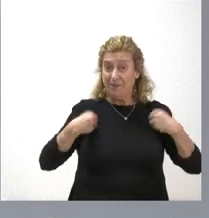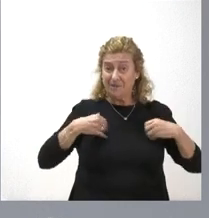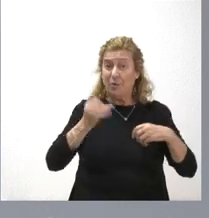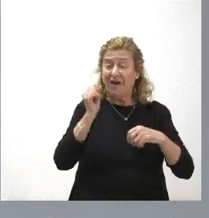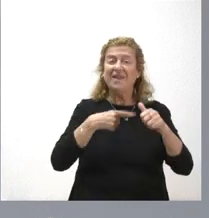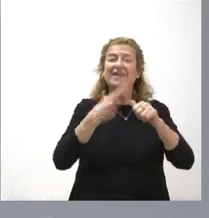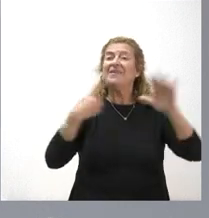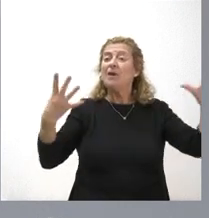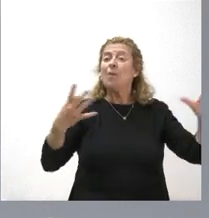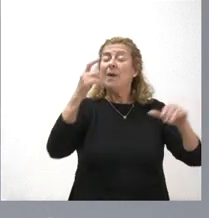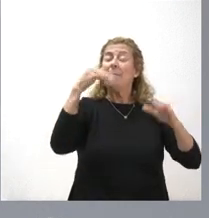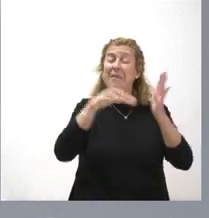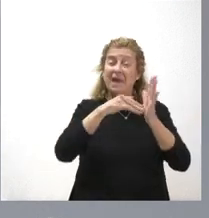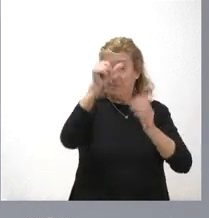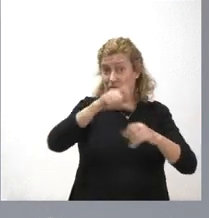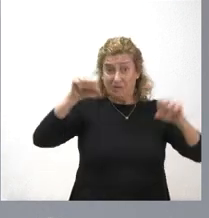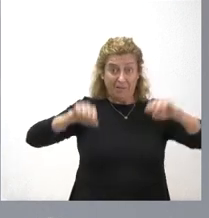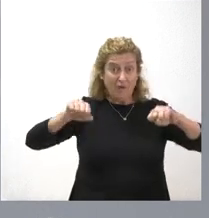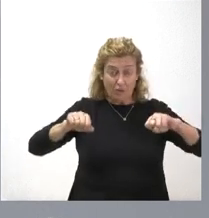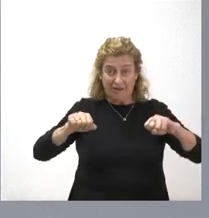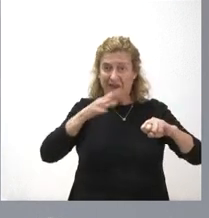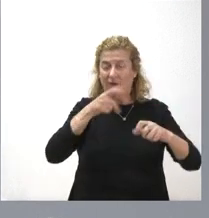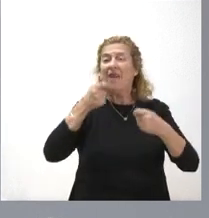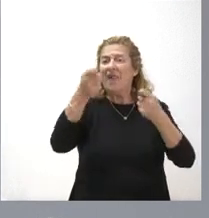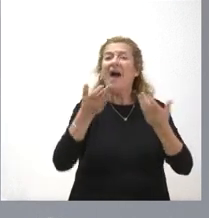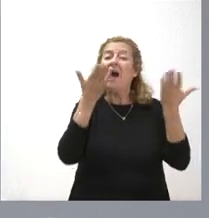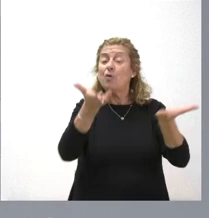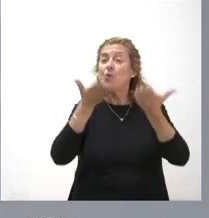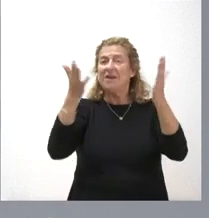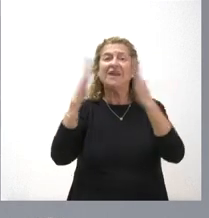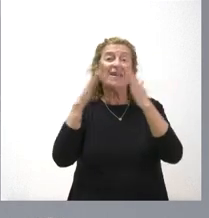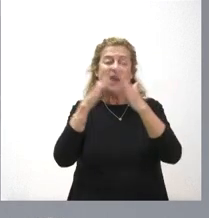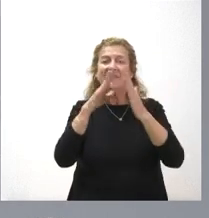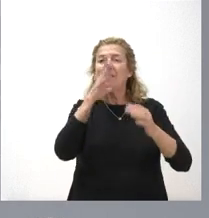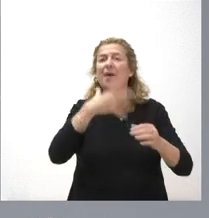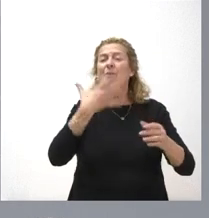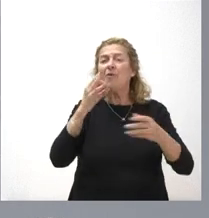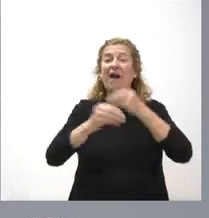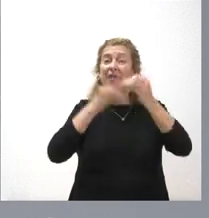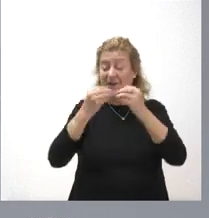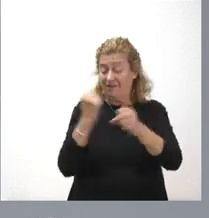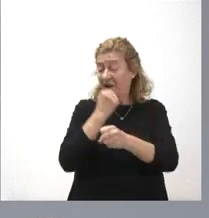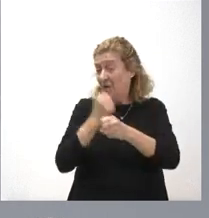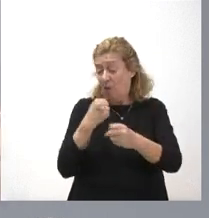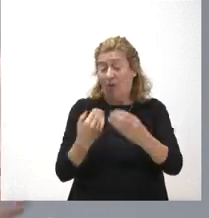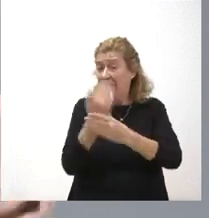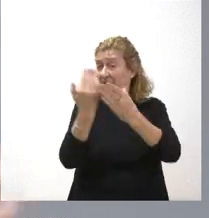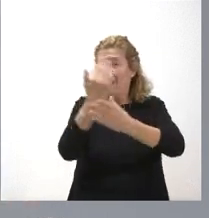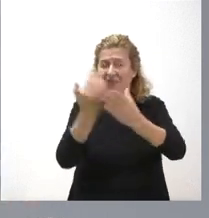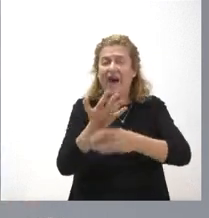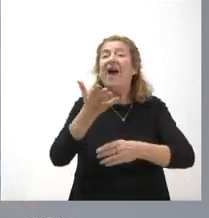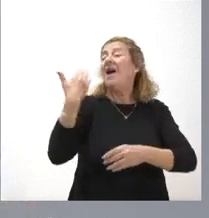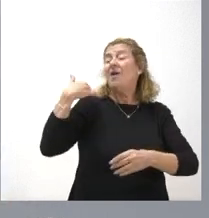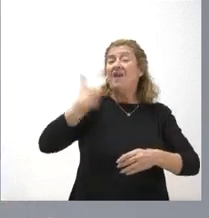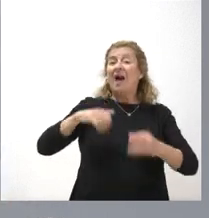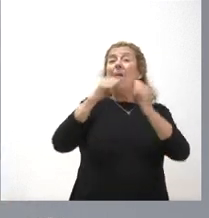.000 mayores que reciben ayudas en su casa para poder realizar las tareas cotidianas. Ha habido 28.000